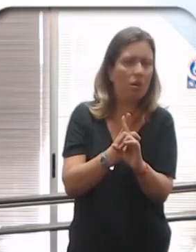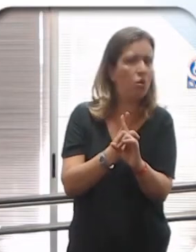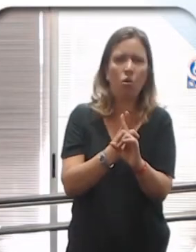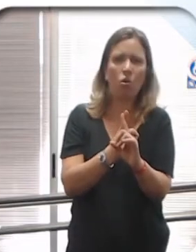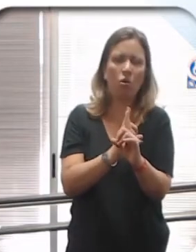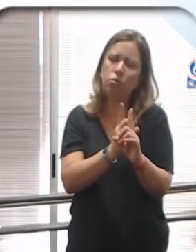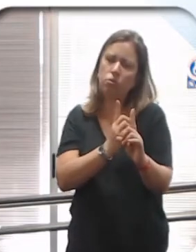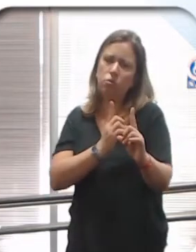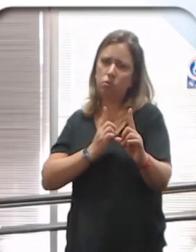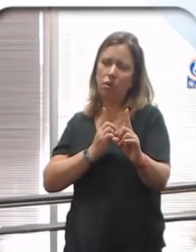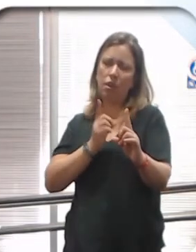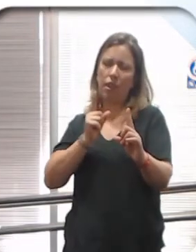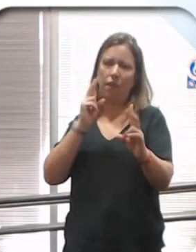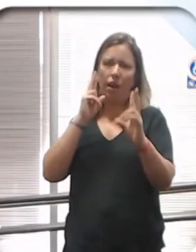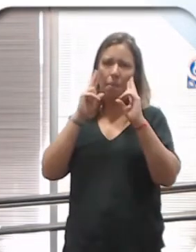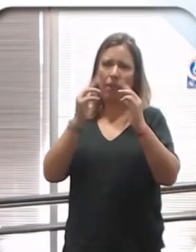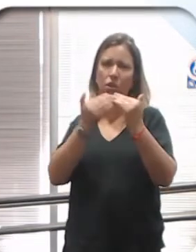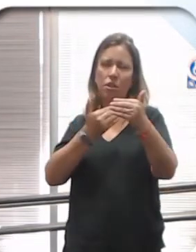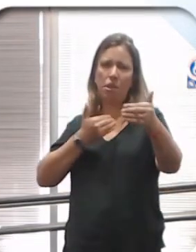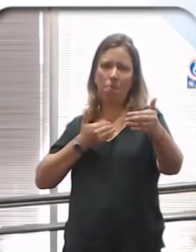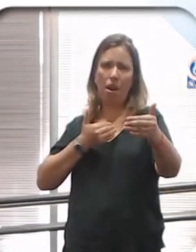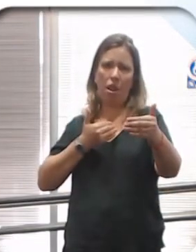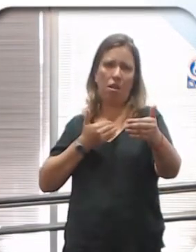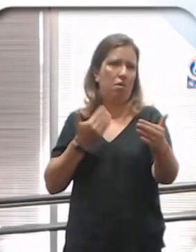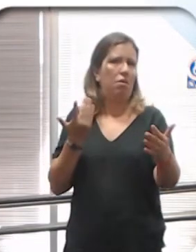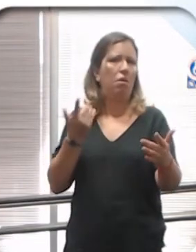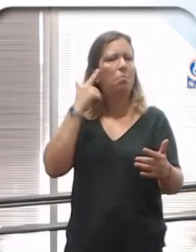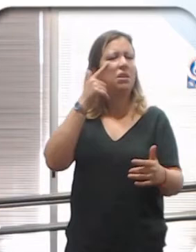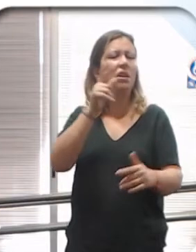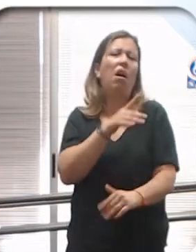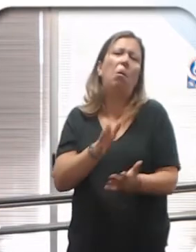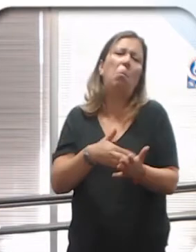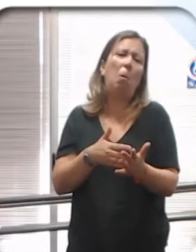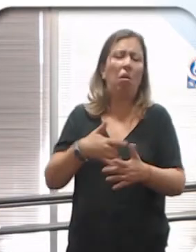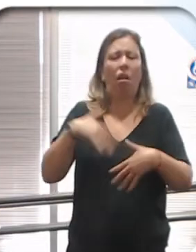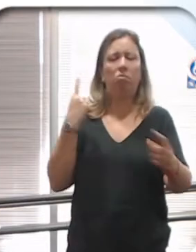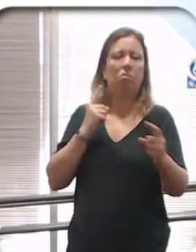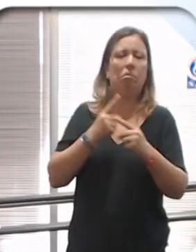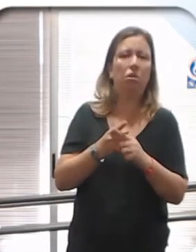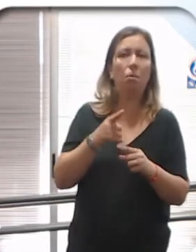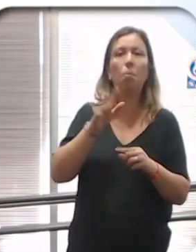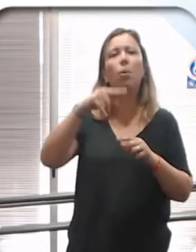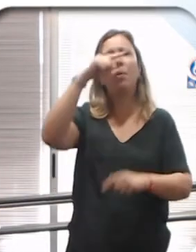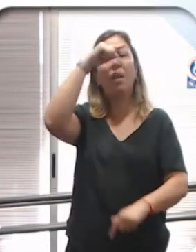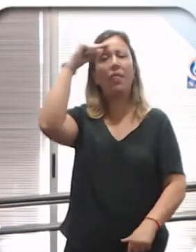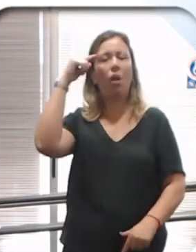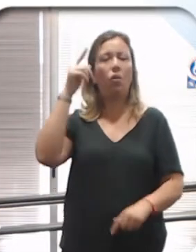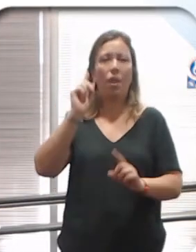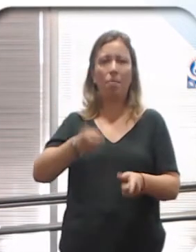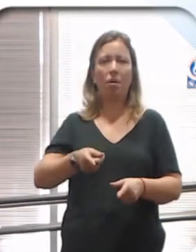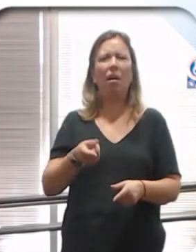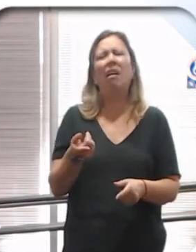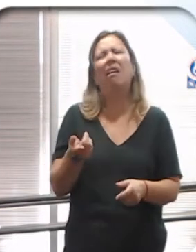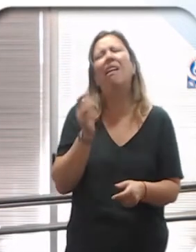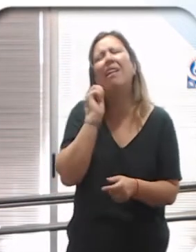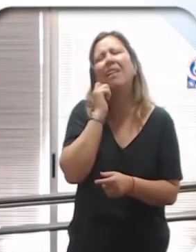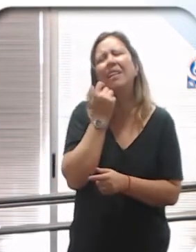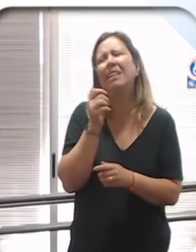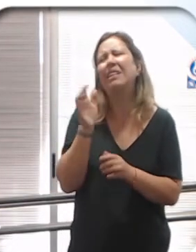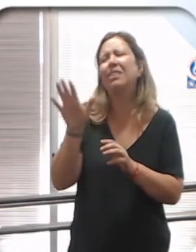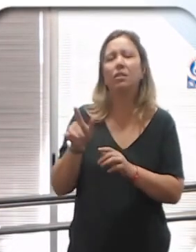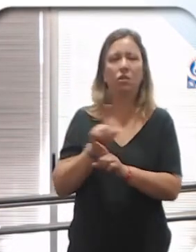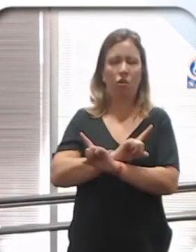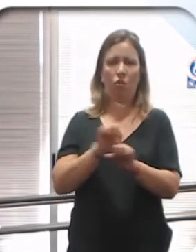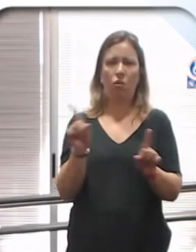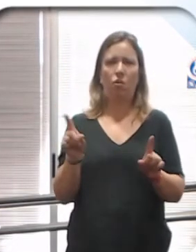Y es como que se pierde. Uno tiene derecho. total. ¿No? Con los chicos que tienen síndrome de Down. Ay, no importa. Sí, es divino. Tienes una...